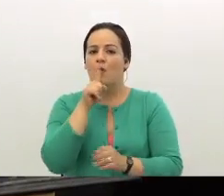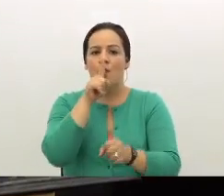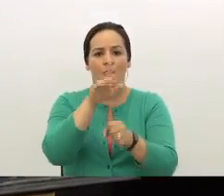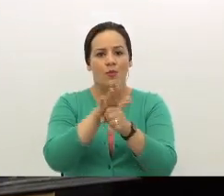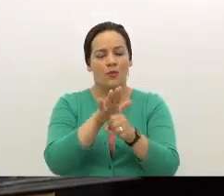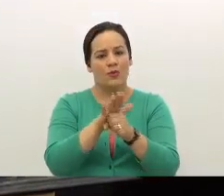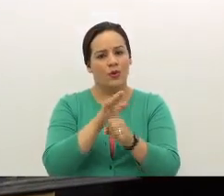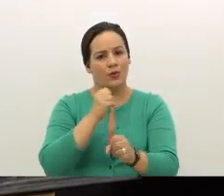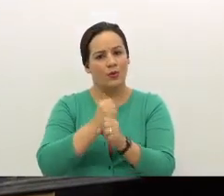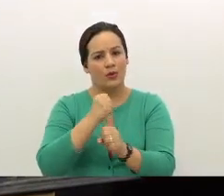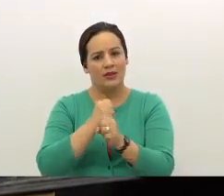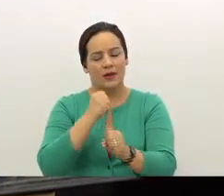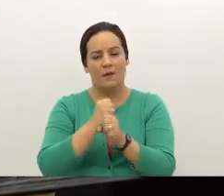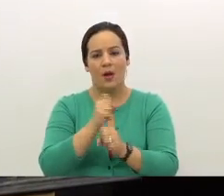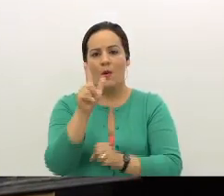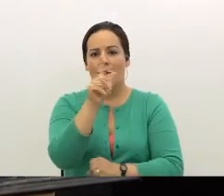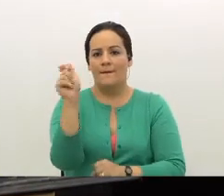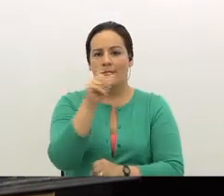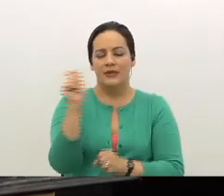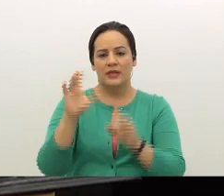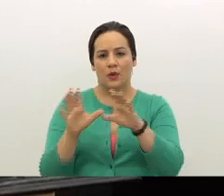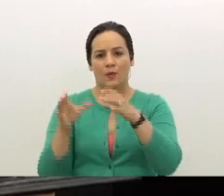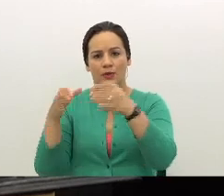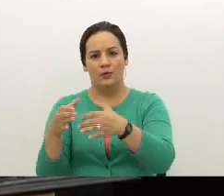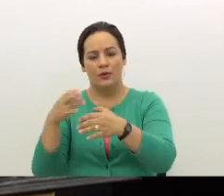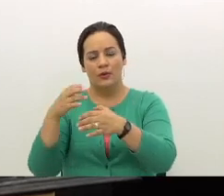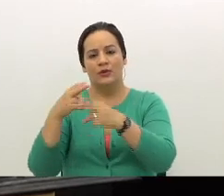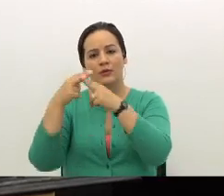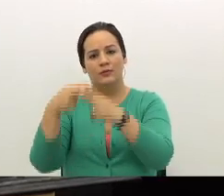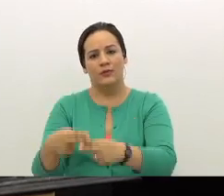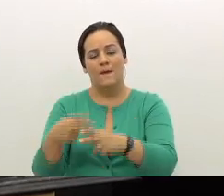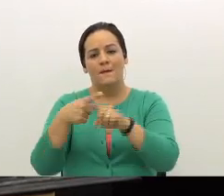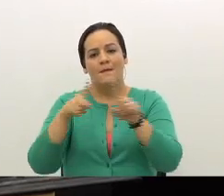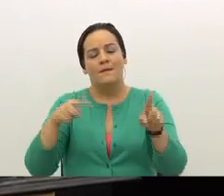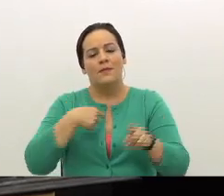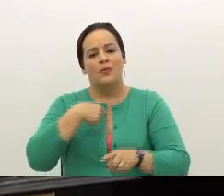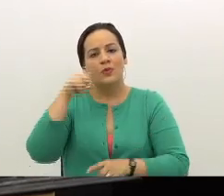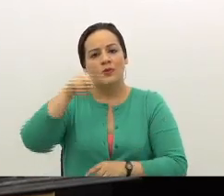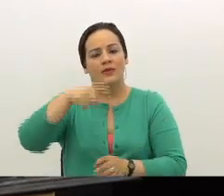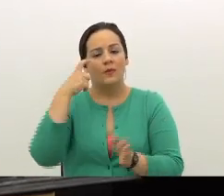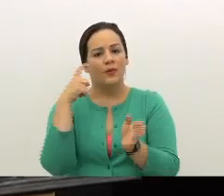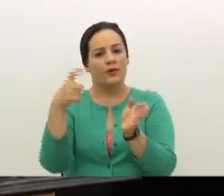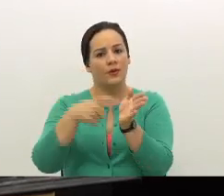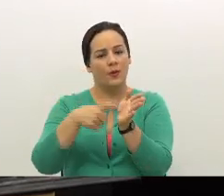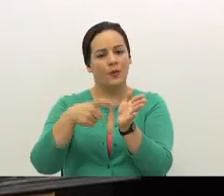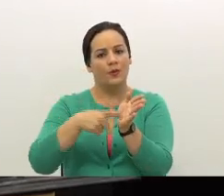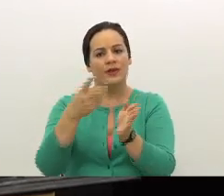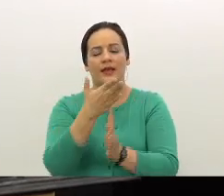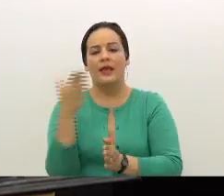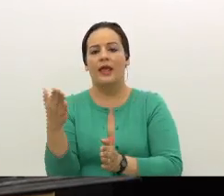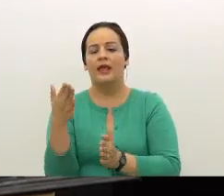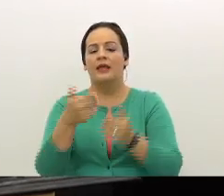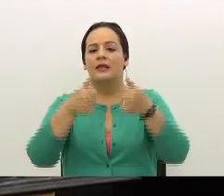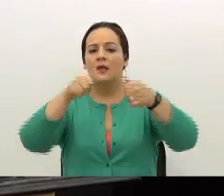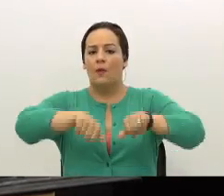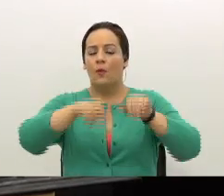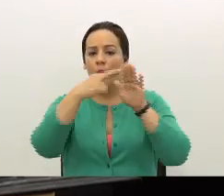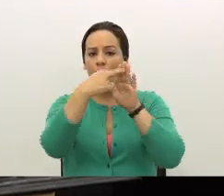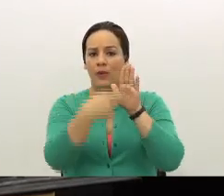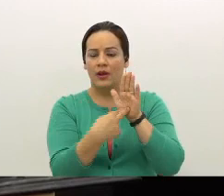meses en la Comisión de Lombramientos. Sin embargo, debo de reconocer que en el marco legal